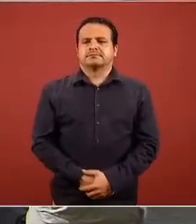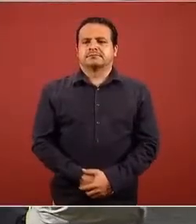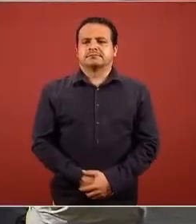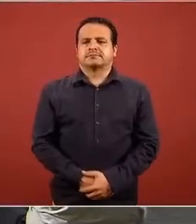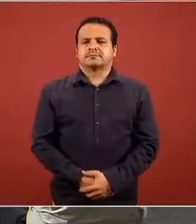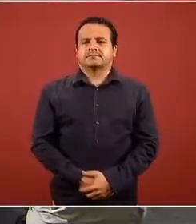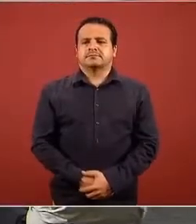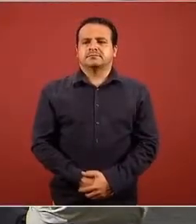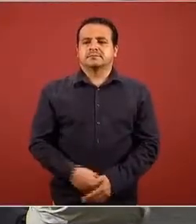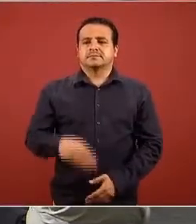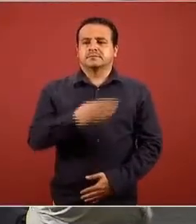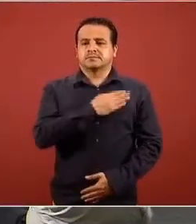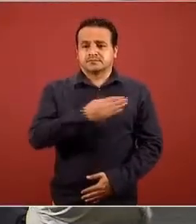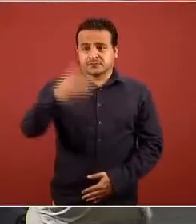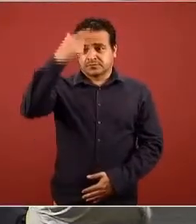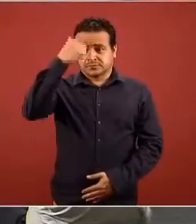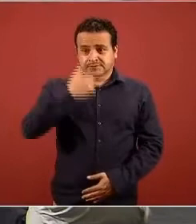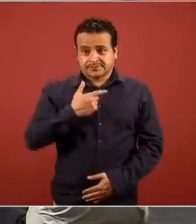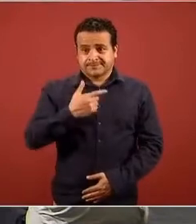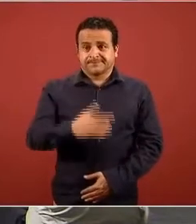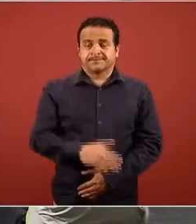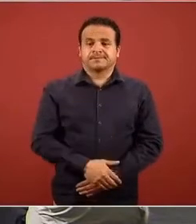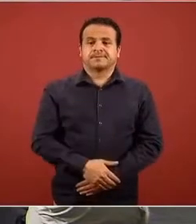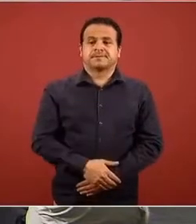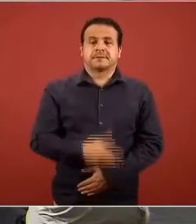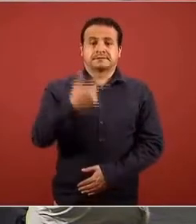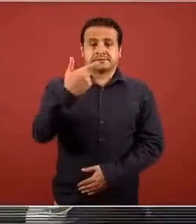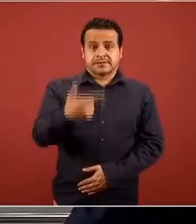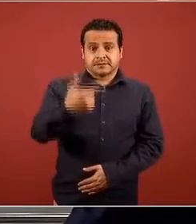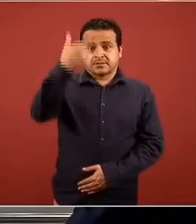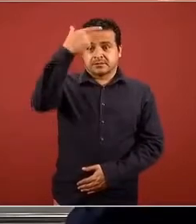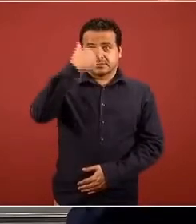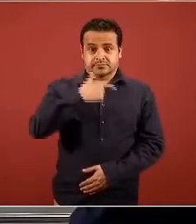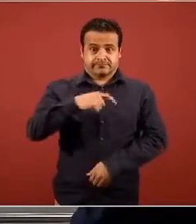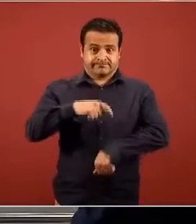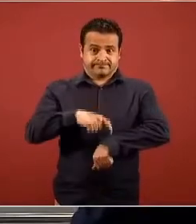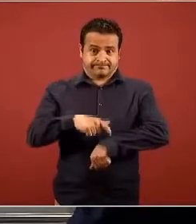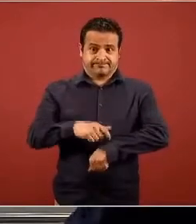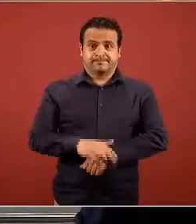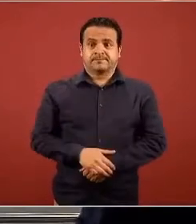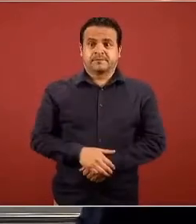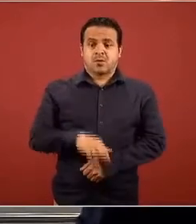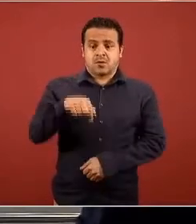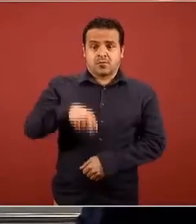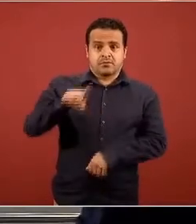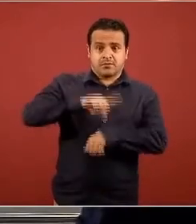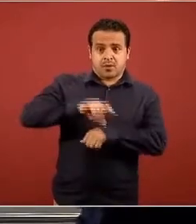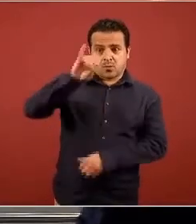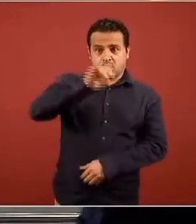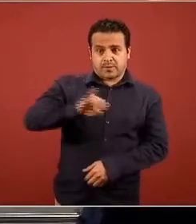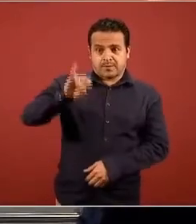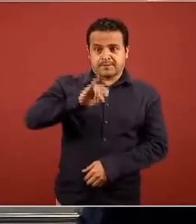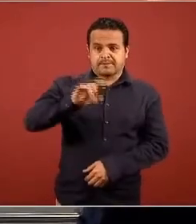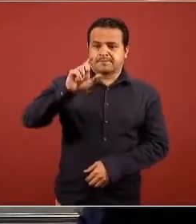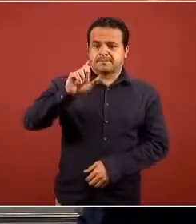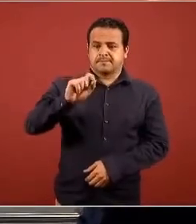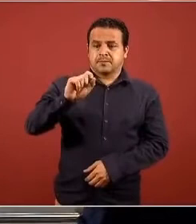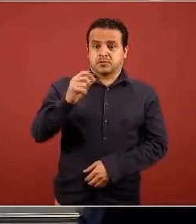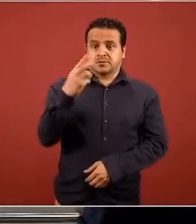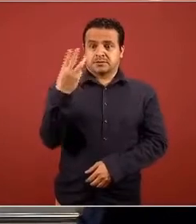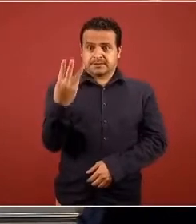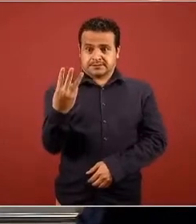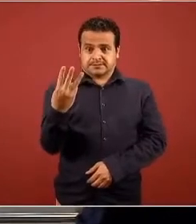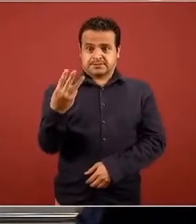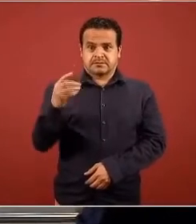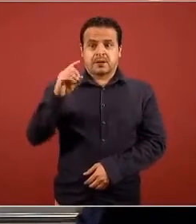Muy buenas noches Son las 19 horas con un minuto del jueves 23 de abril y estamos en el Palacio